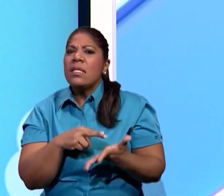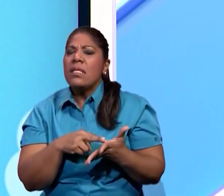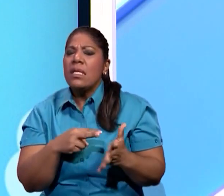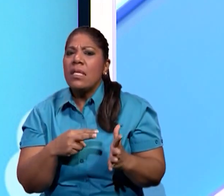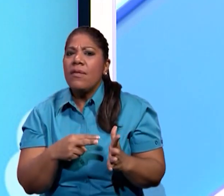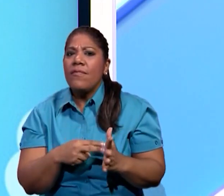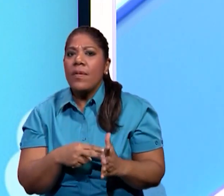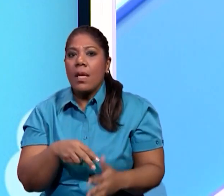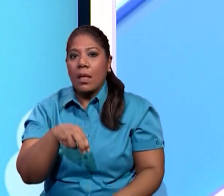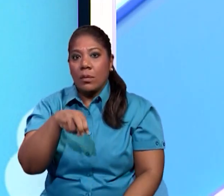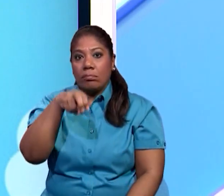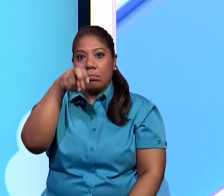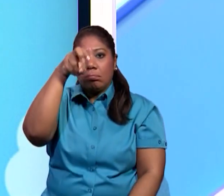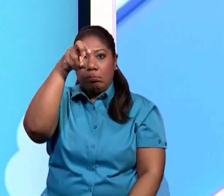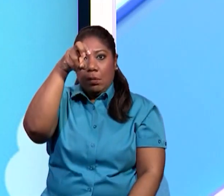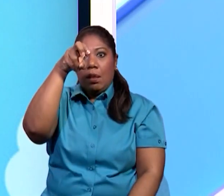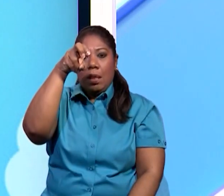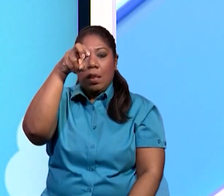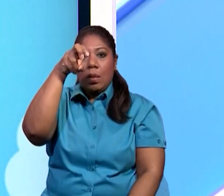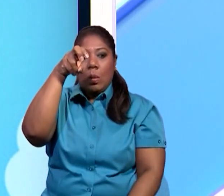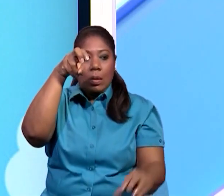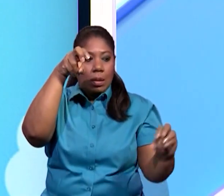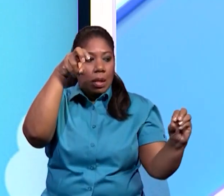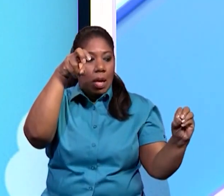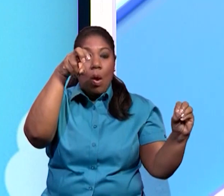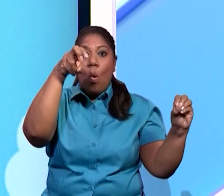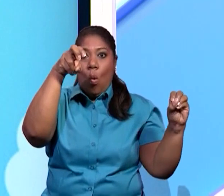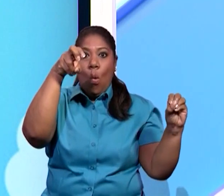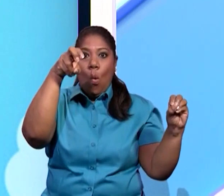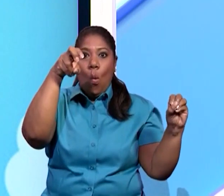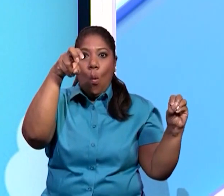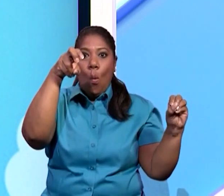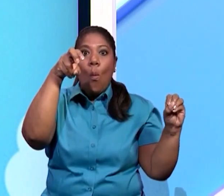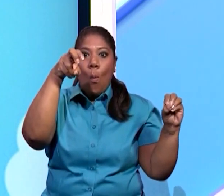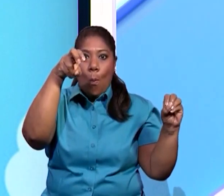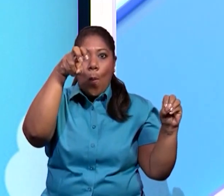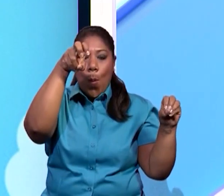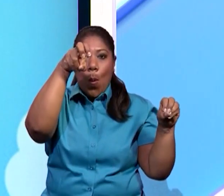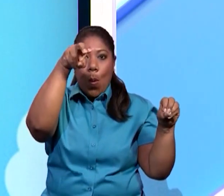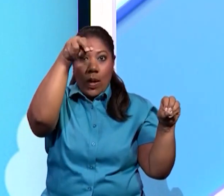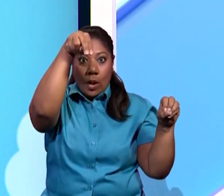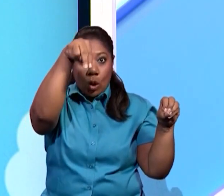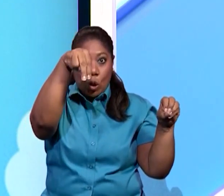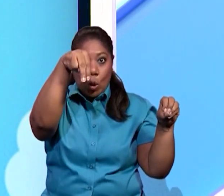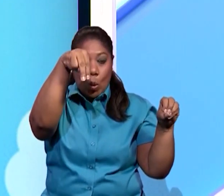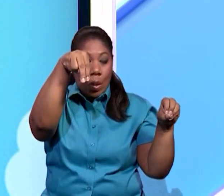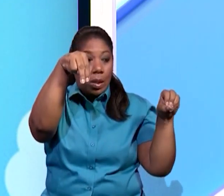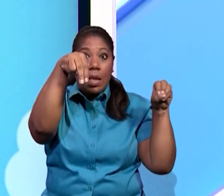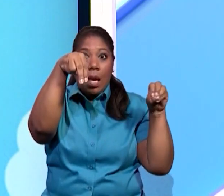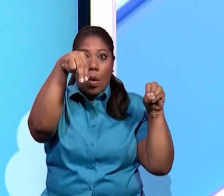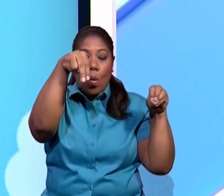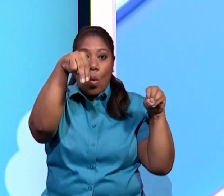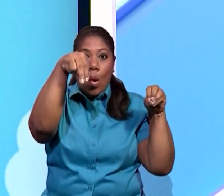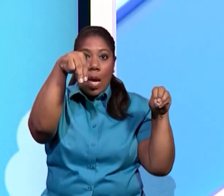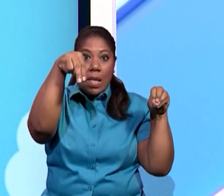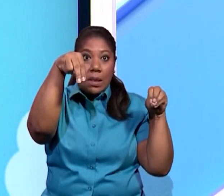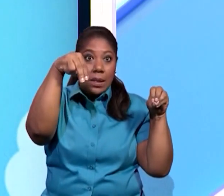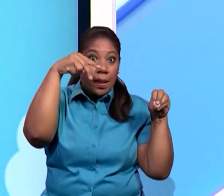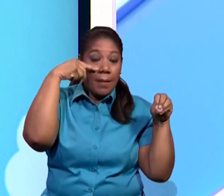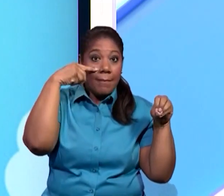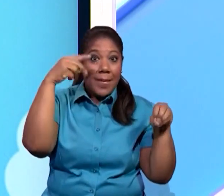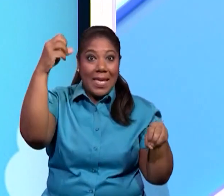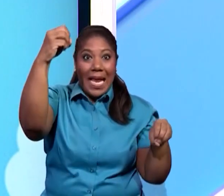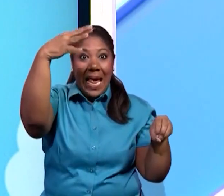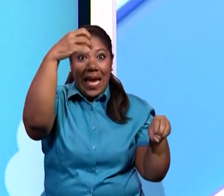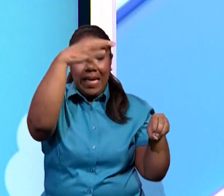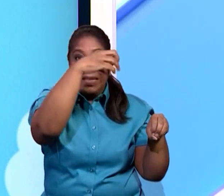Cuando nosotros tenemos un límite entre el norte y el oeste, y esto está aquí en